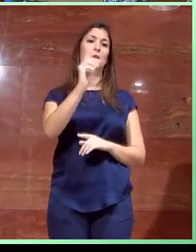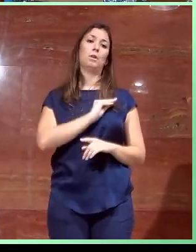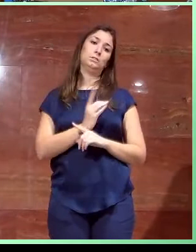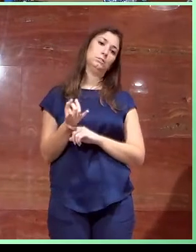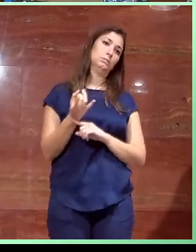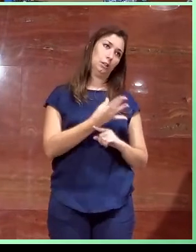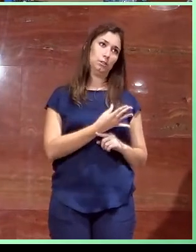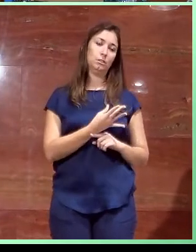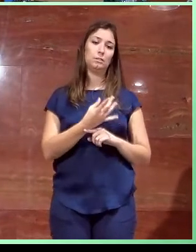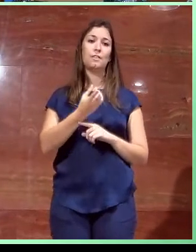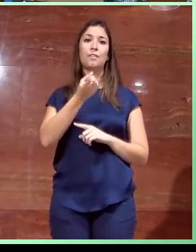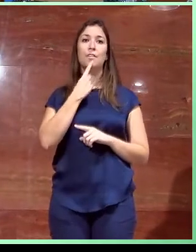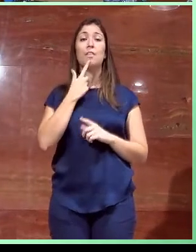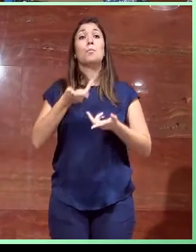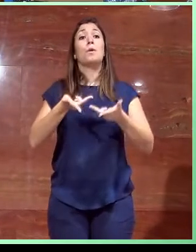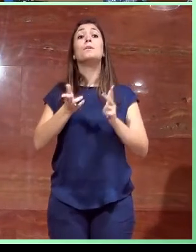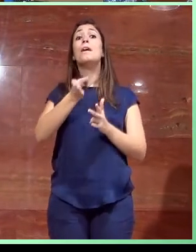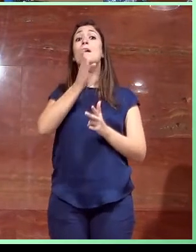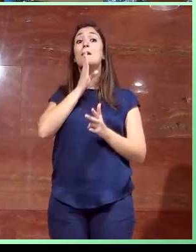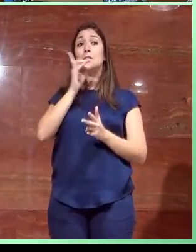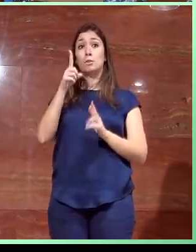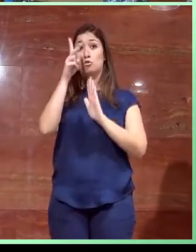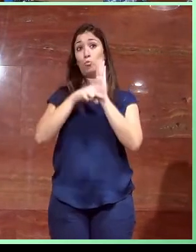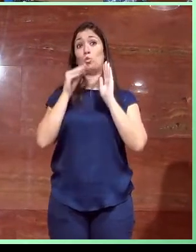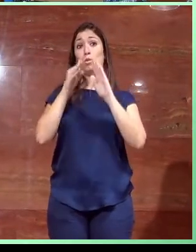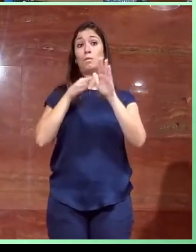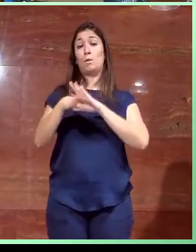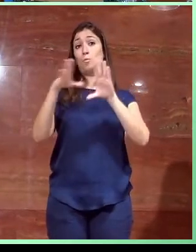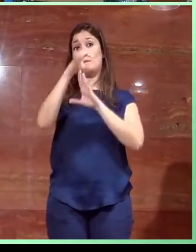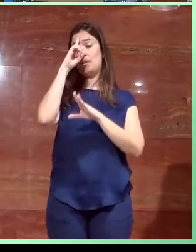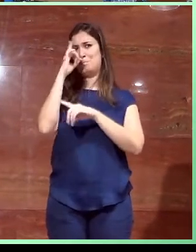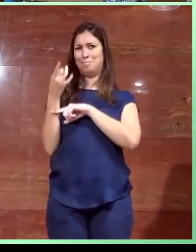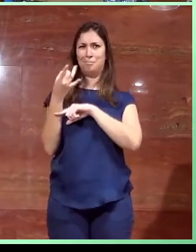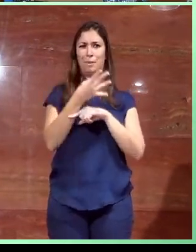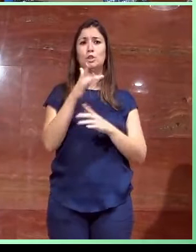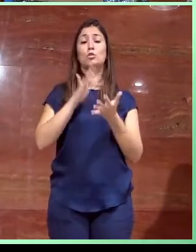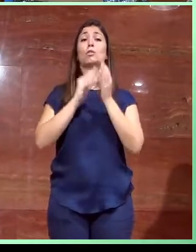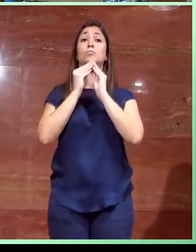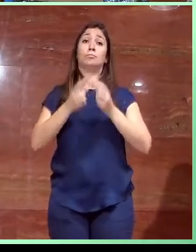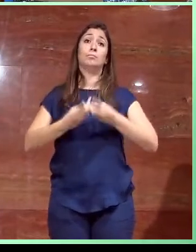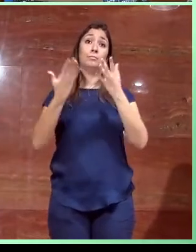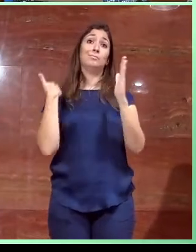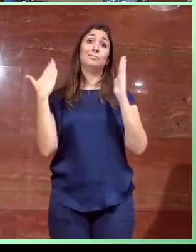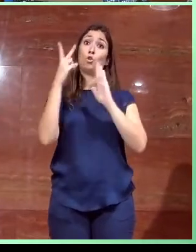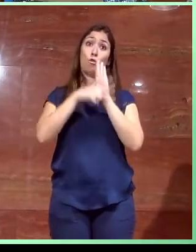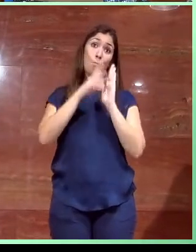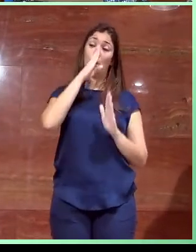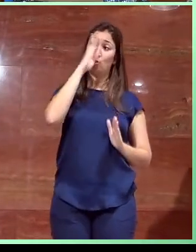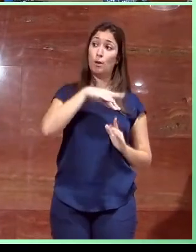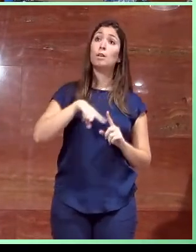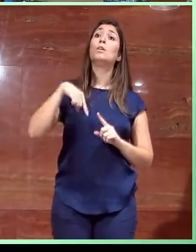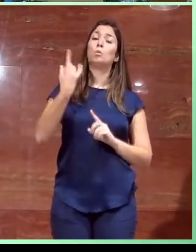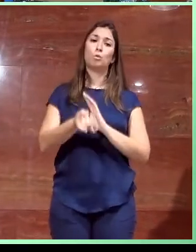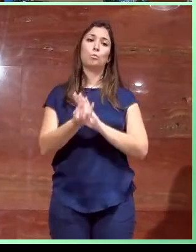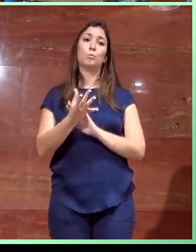los tres metros que permitía antes la normativa de accesibilidad de la Comunidad de Madrid, obviamente cuando se hizo el edificio no había esa normativa, y bueno, la